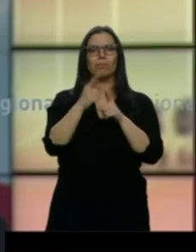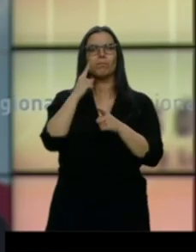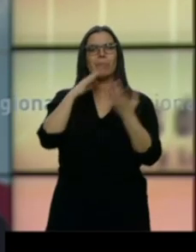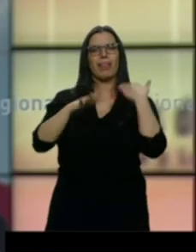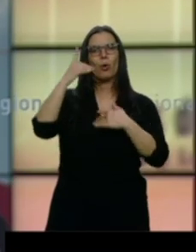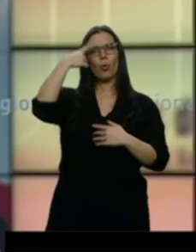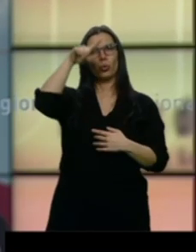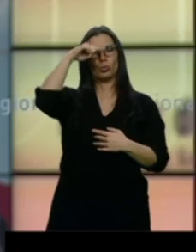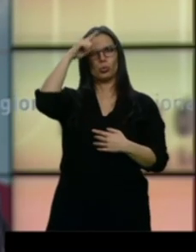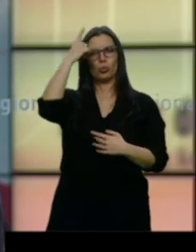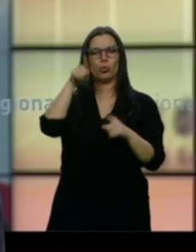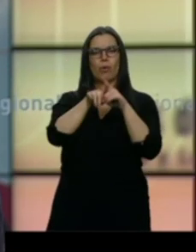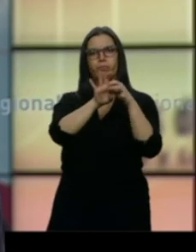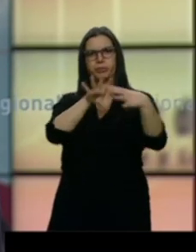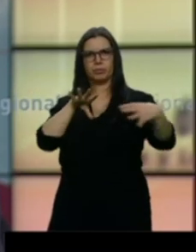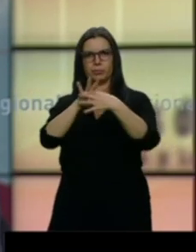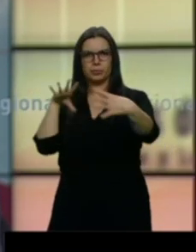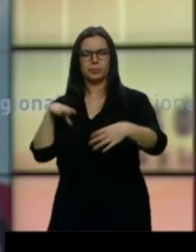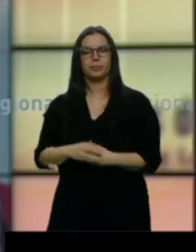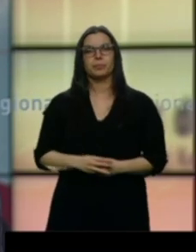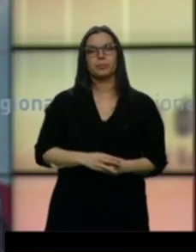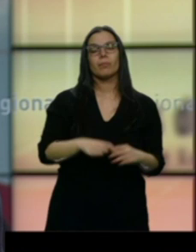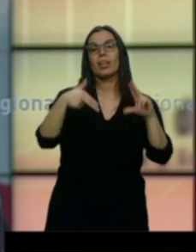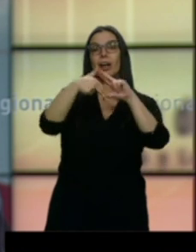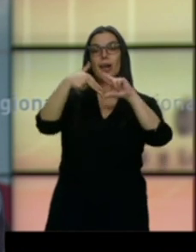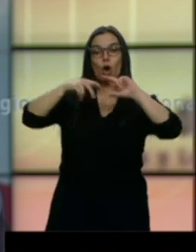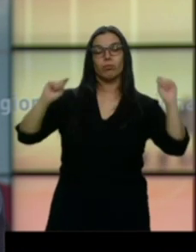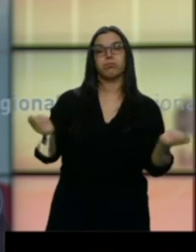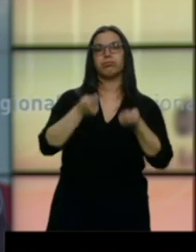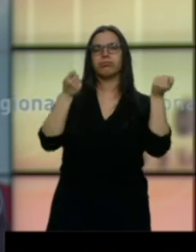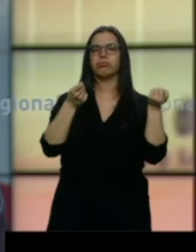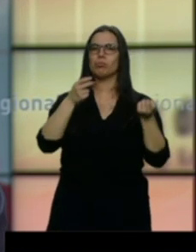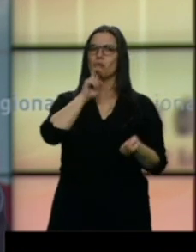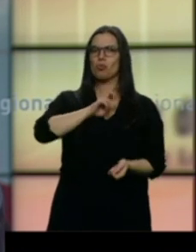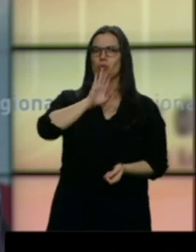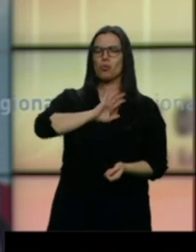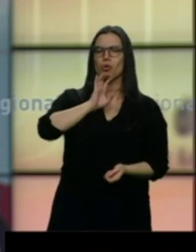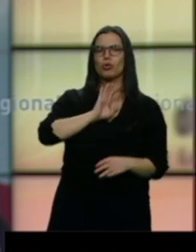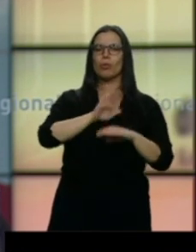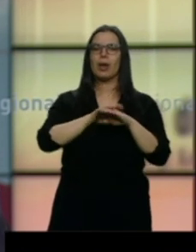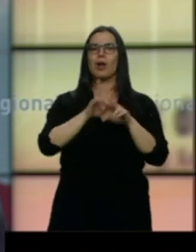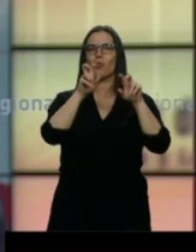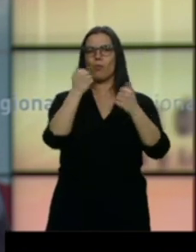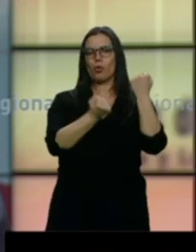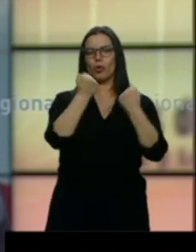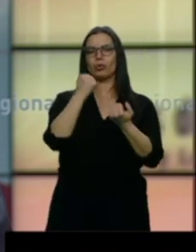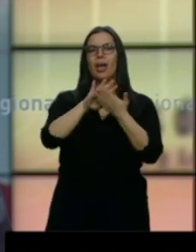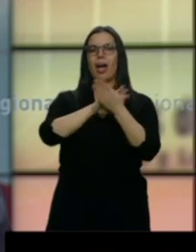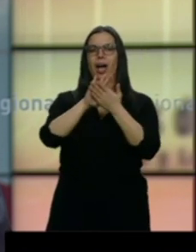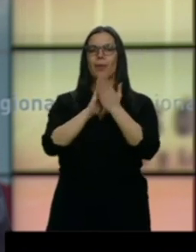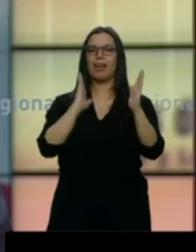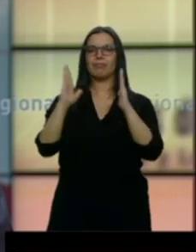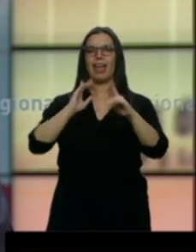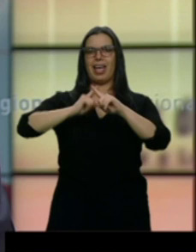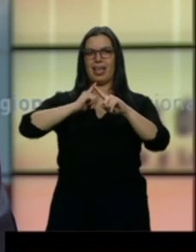Curiosa campaña la que ha elaborado Renault para promocionar la nueva gama de sus vehículos SUV. Hablan de la generación X, la que está entre los millennials y